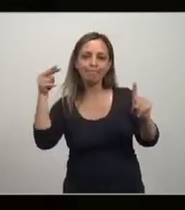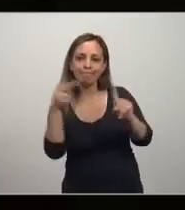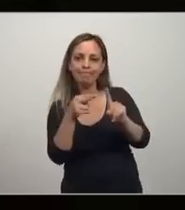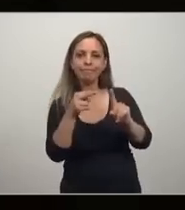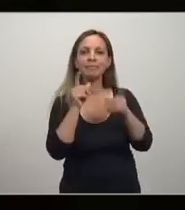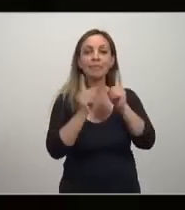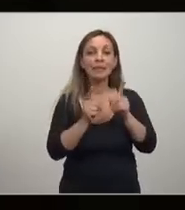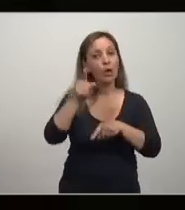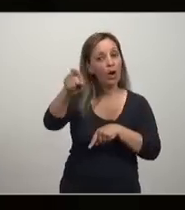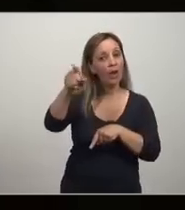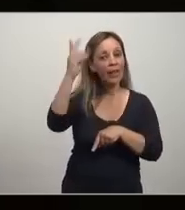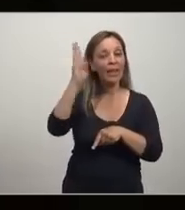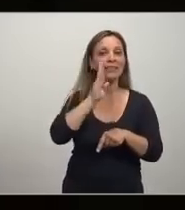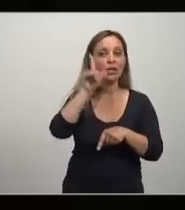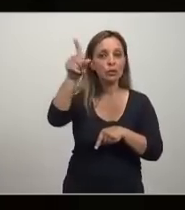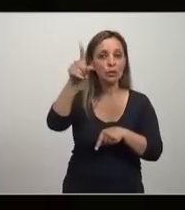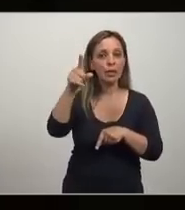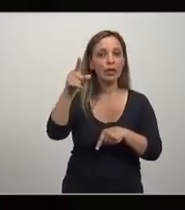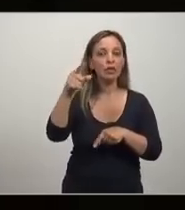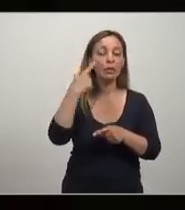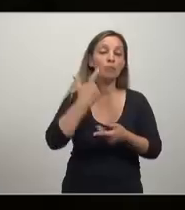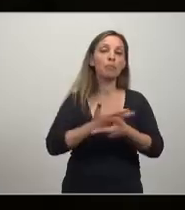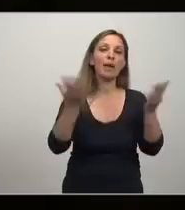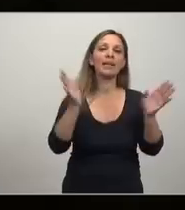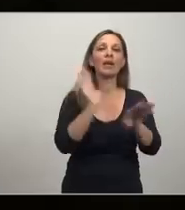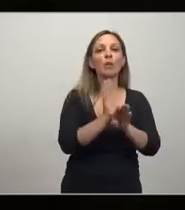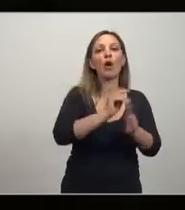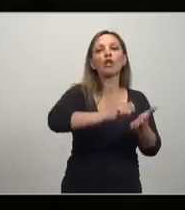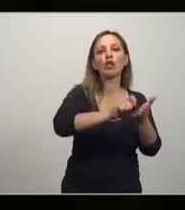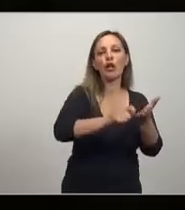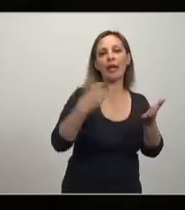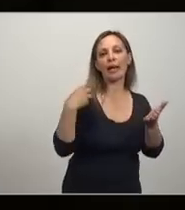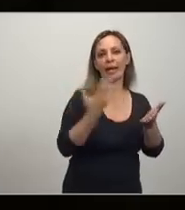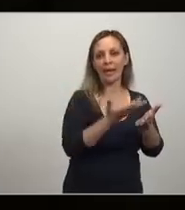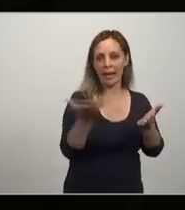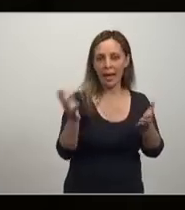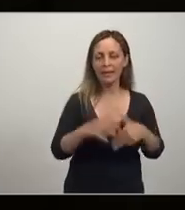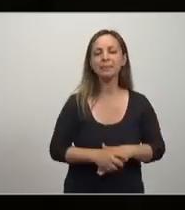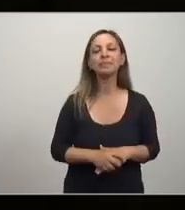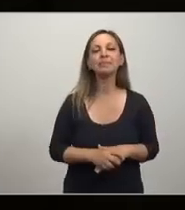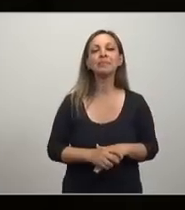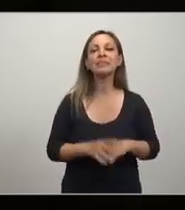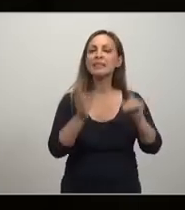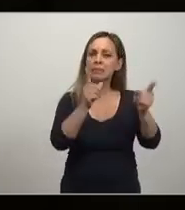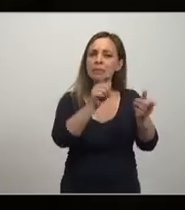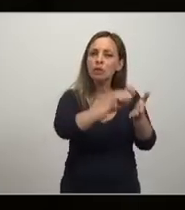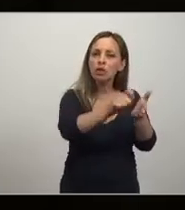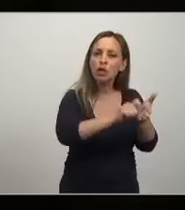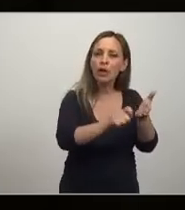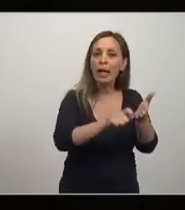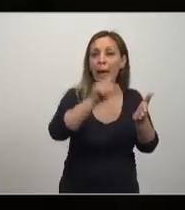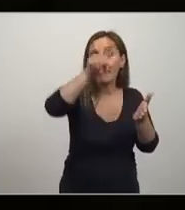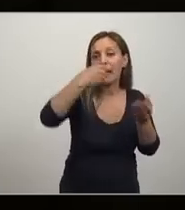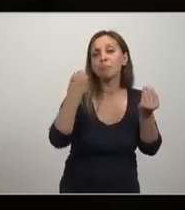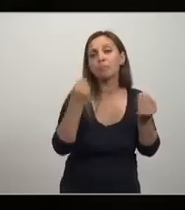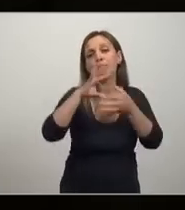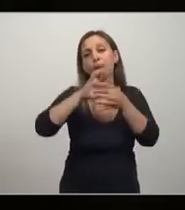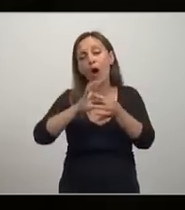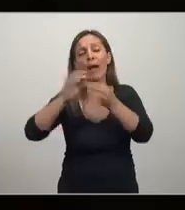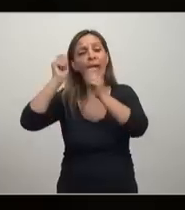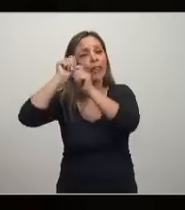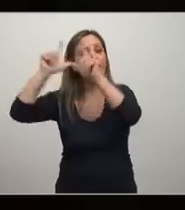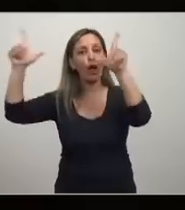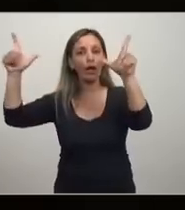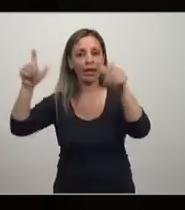Unidos que luego son presentados al mundo como teoría general en muchos casos la supuesta teoría es pura ideología lo vimos con Arthur